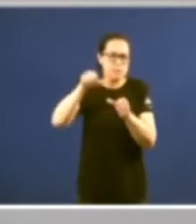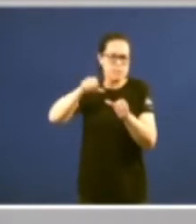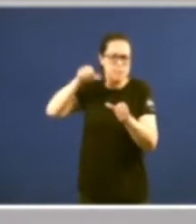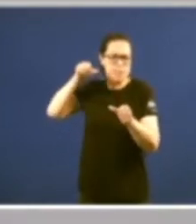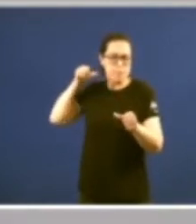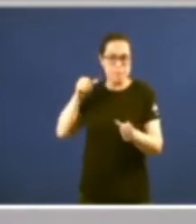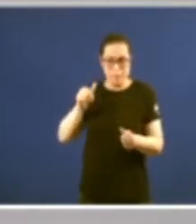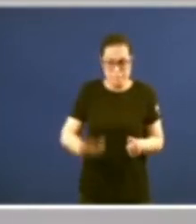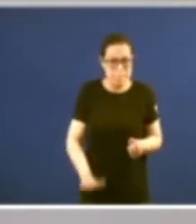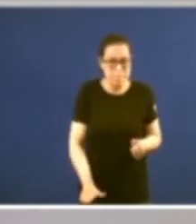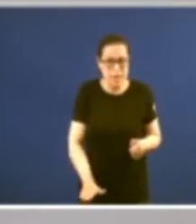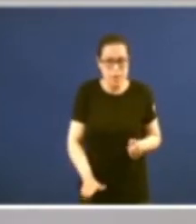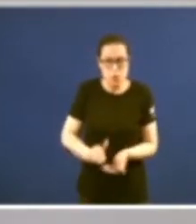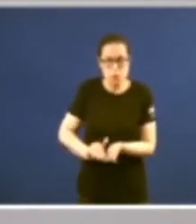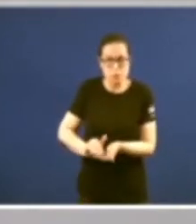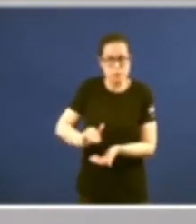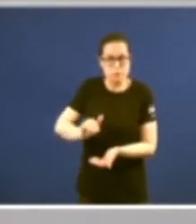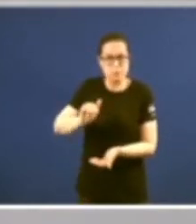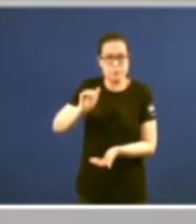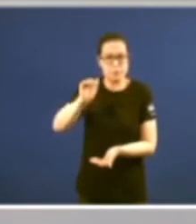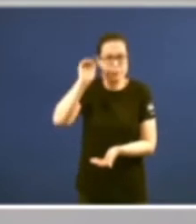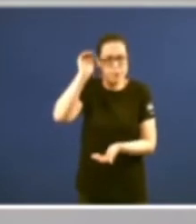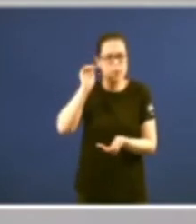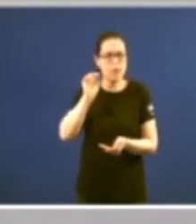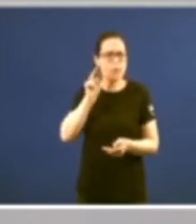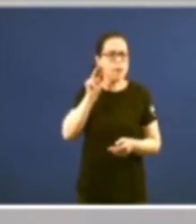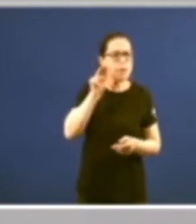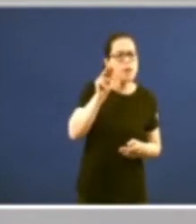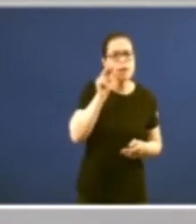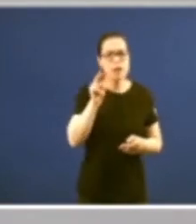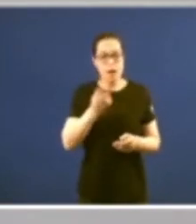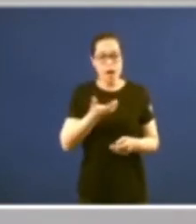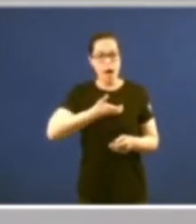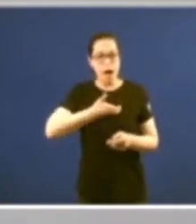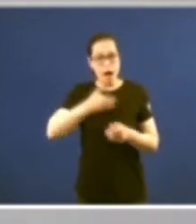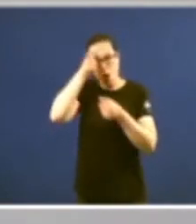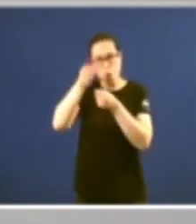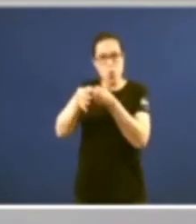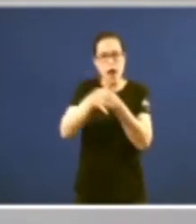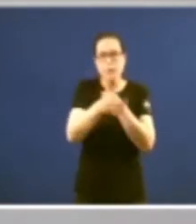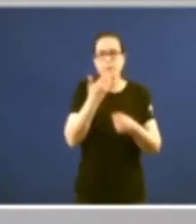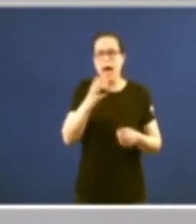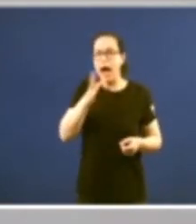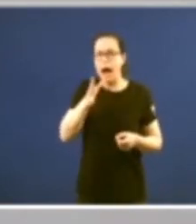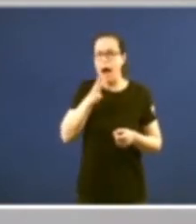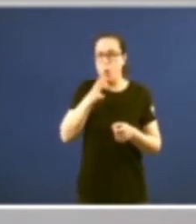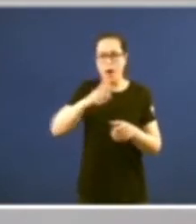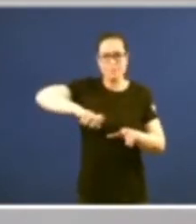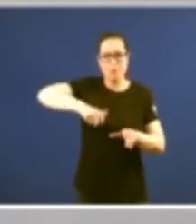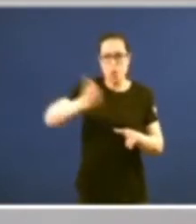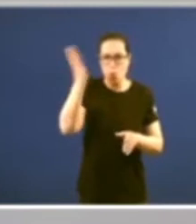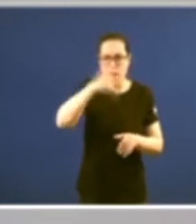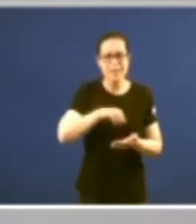muy pequeños de ver como muchas localidades rurales carecían de agua carecían de servicios mínimos